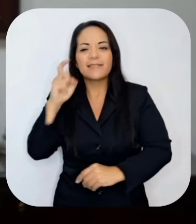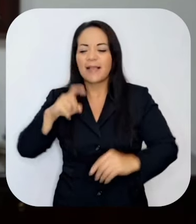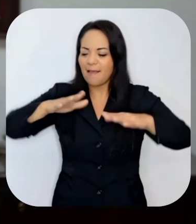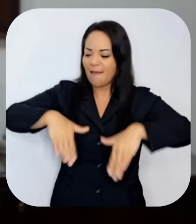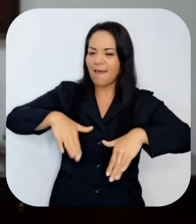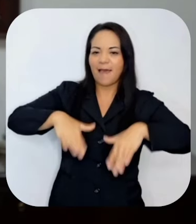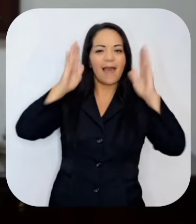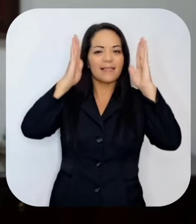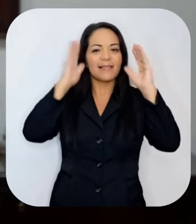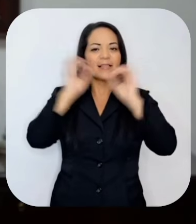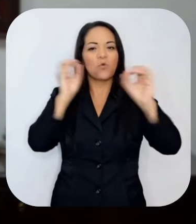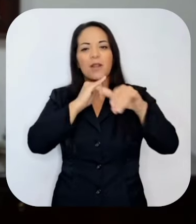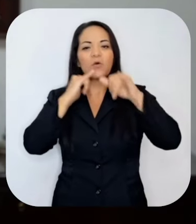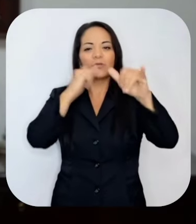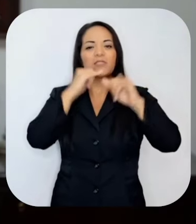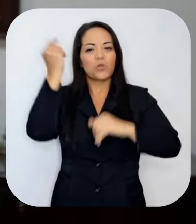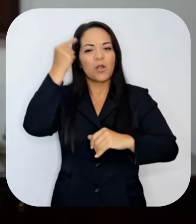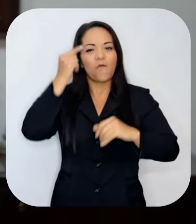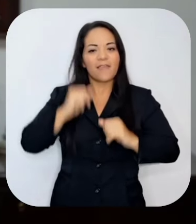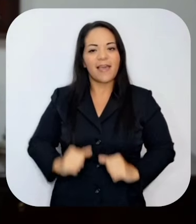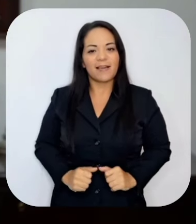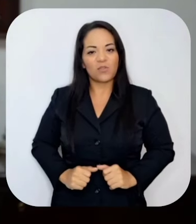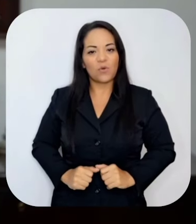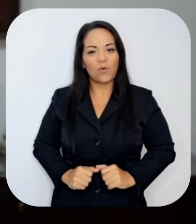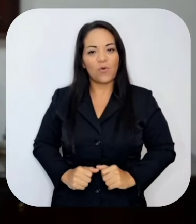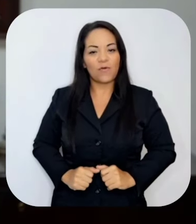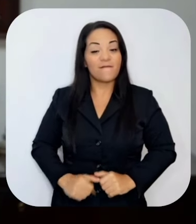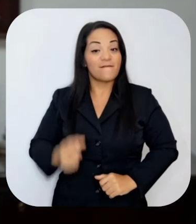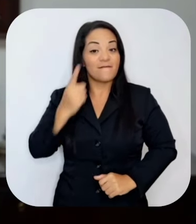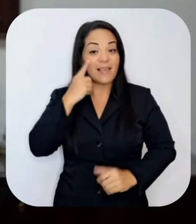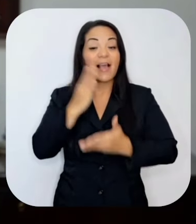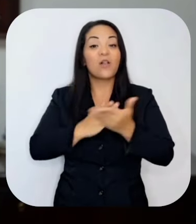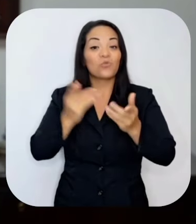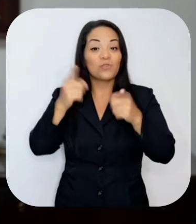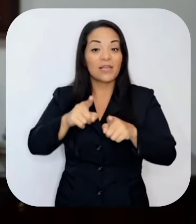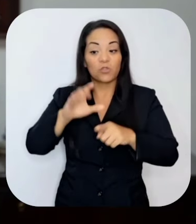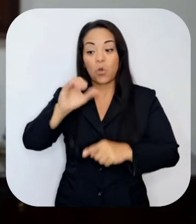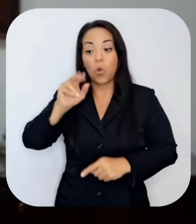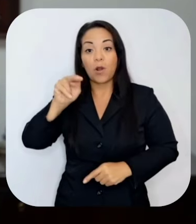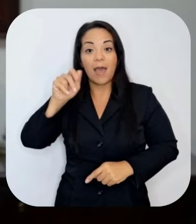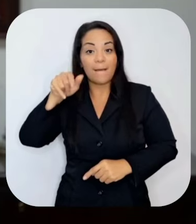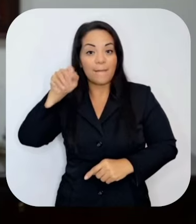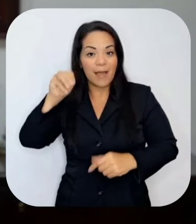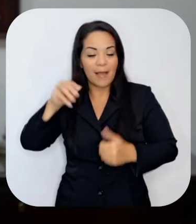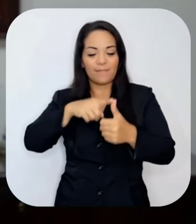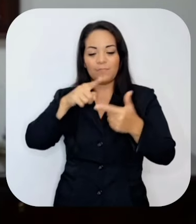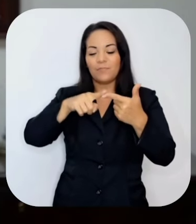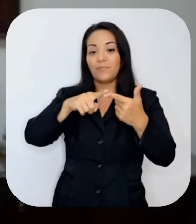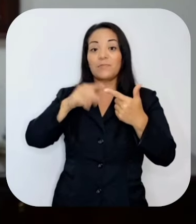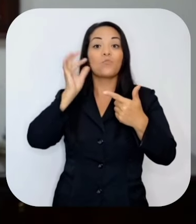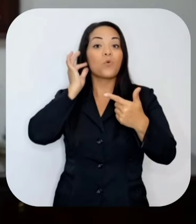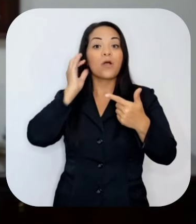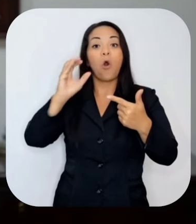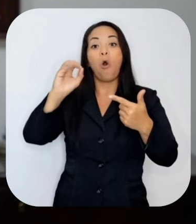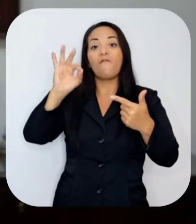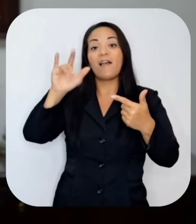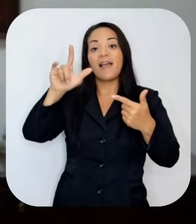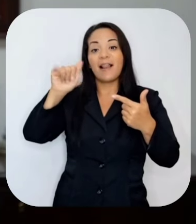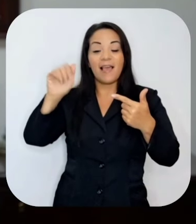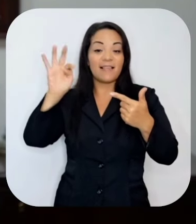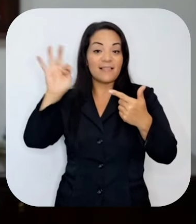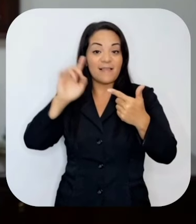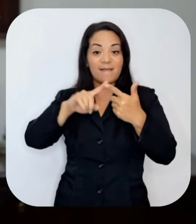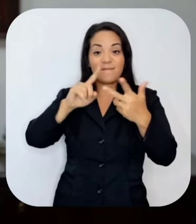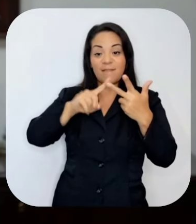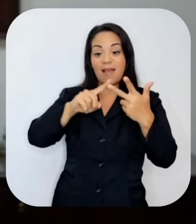casos, Conapán, lo de Doña Ofelia Taiten, Van Aldesa, la denuncia de los estados financieros de la misma Caja o